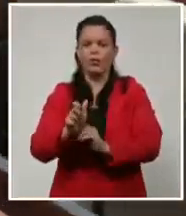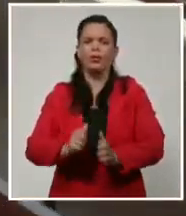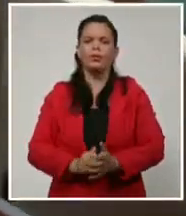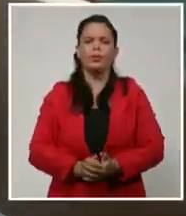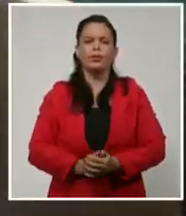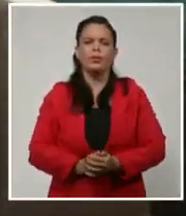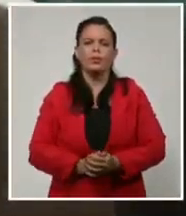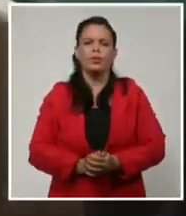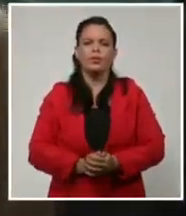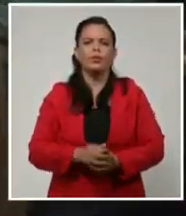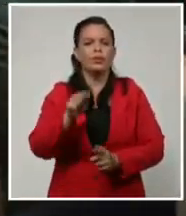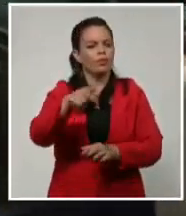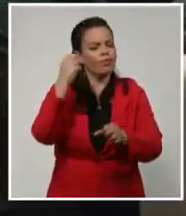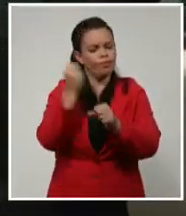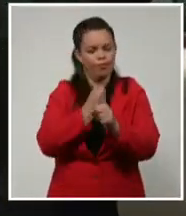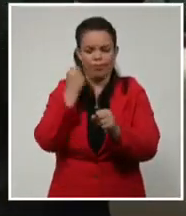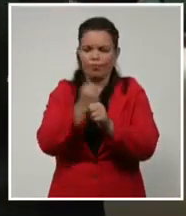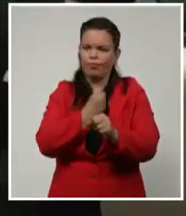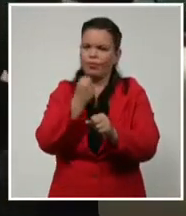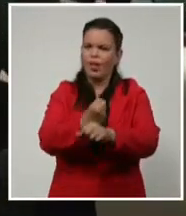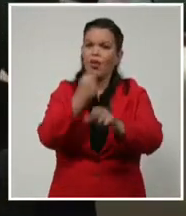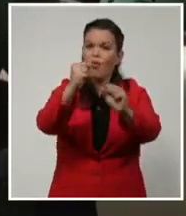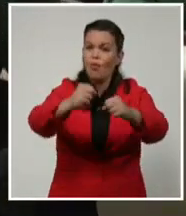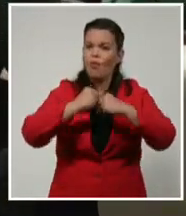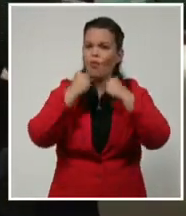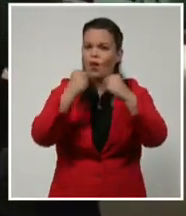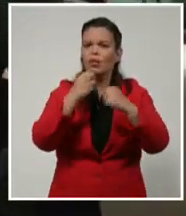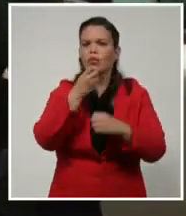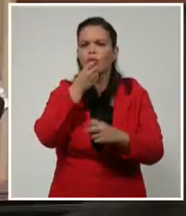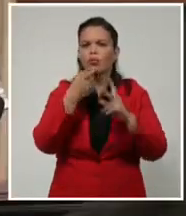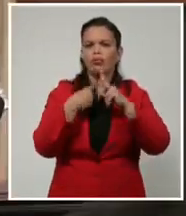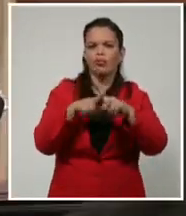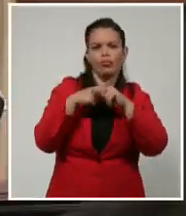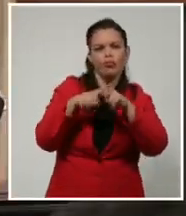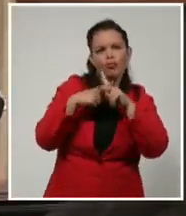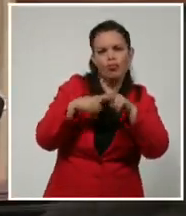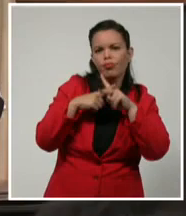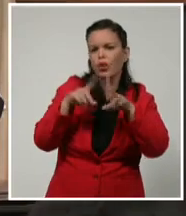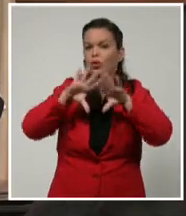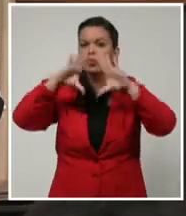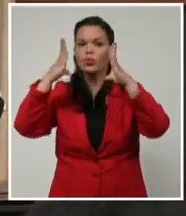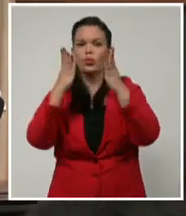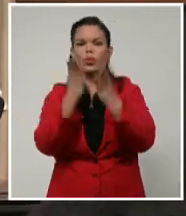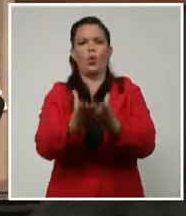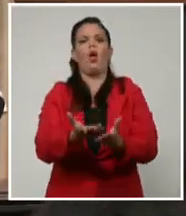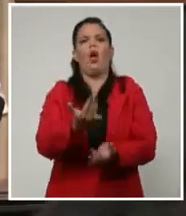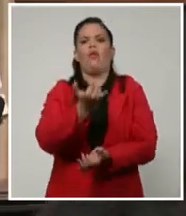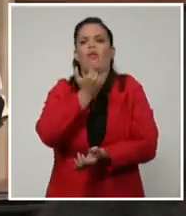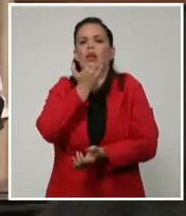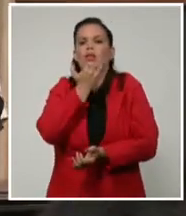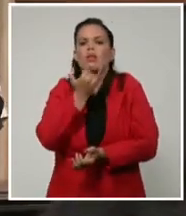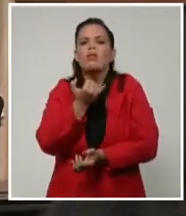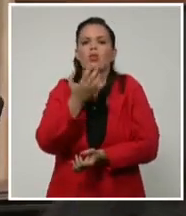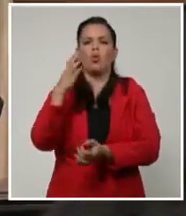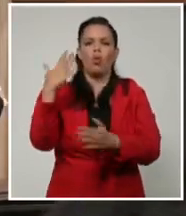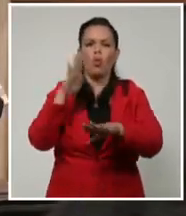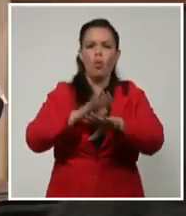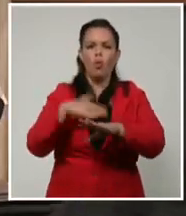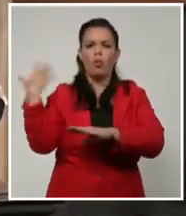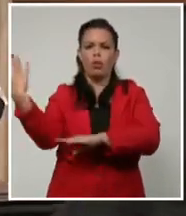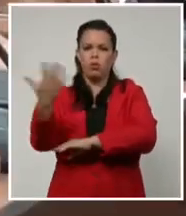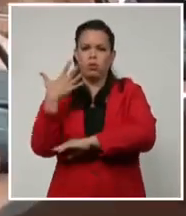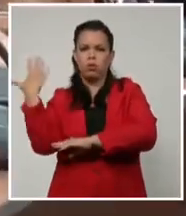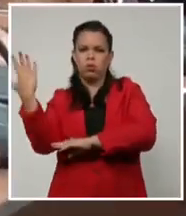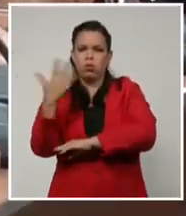A trabajar con intensidad y rapidez para restablecer en el menor plazo posible las afectaciones que dejó la tormenta tropical a su paso por el